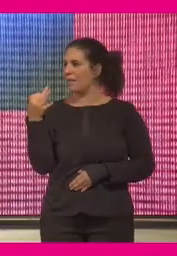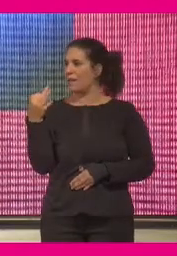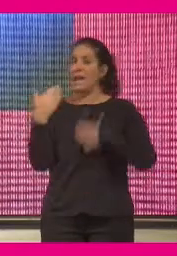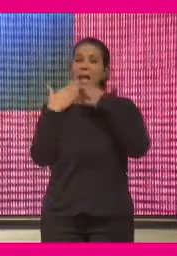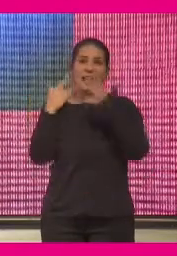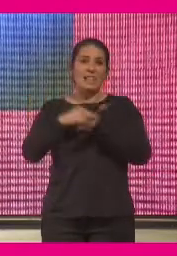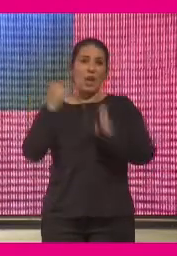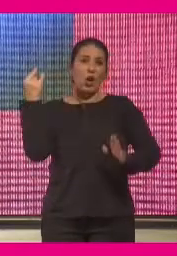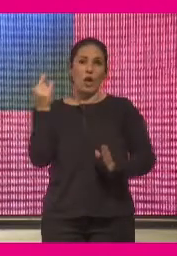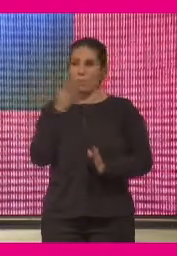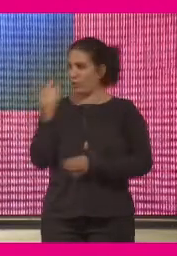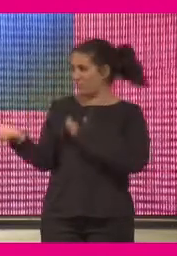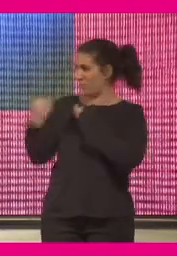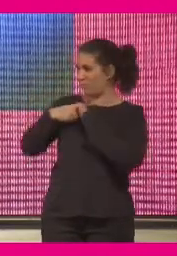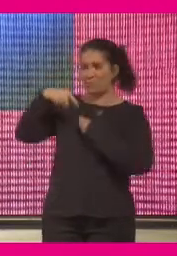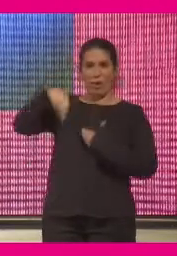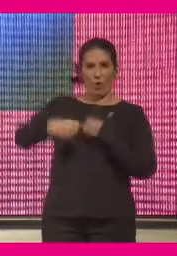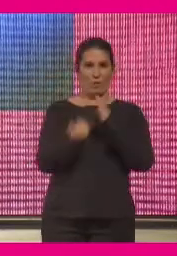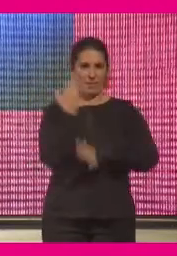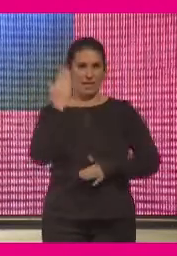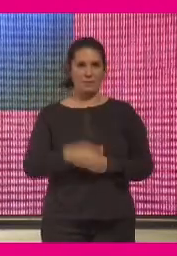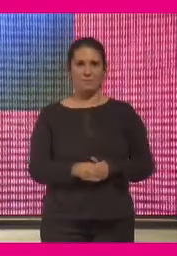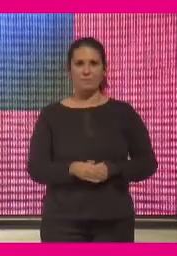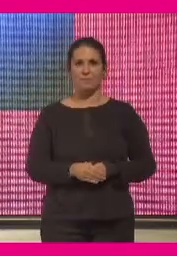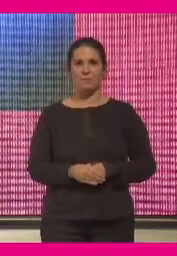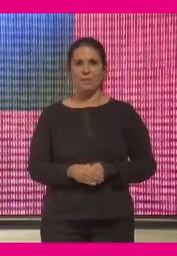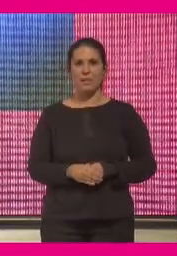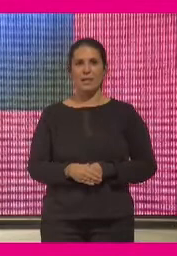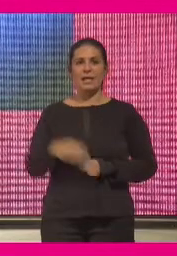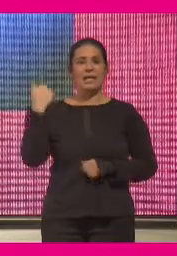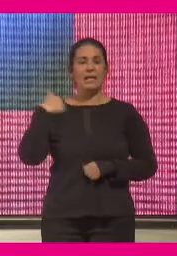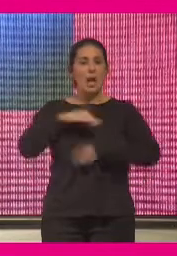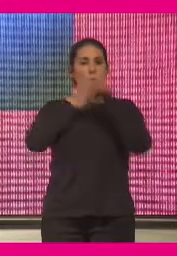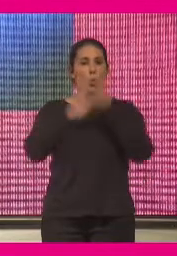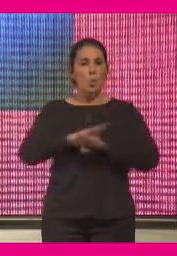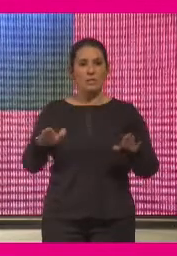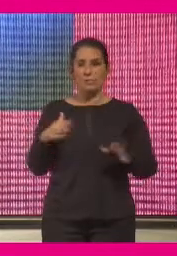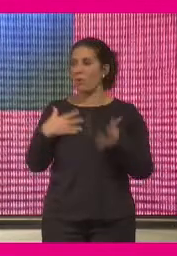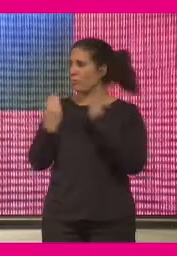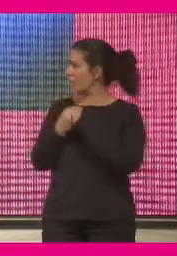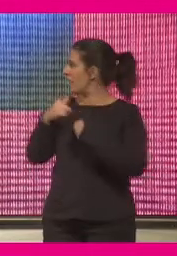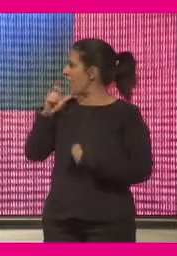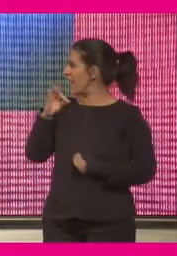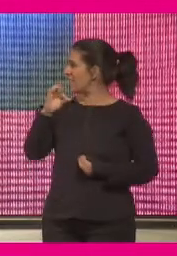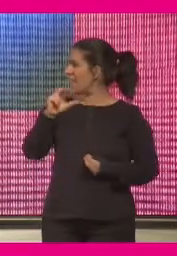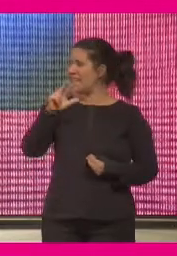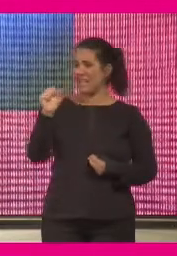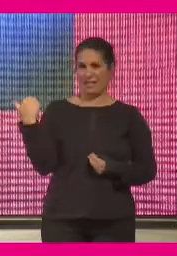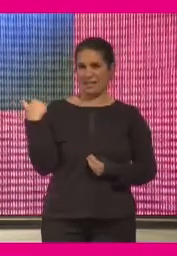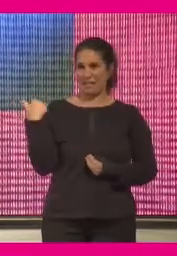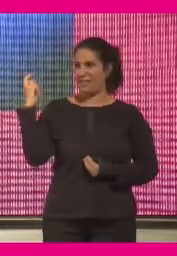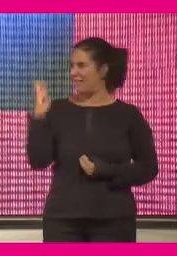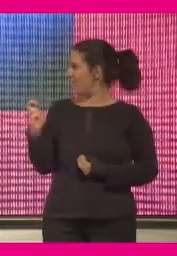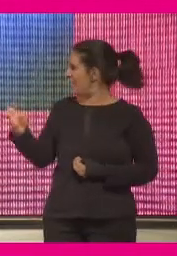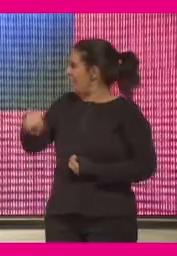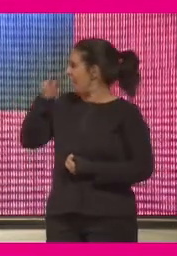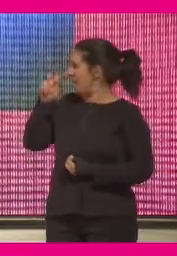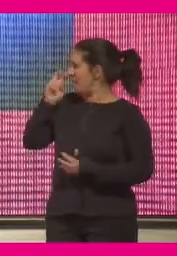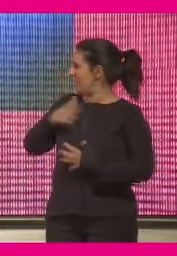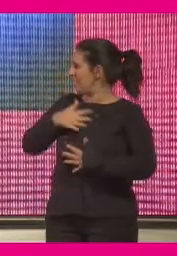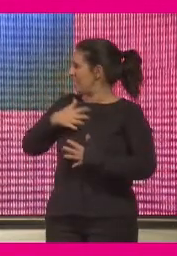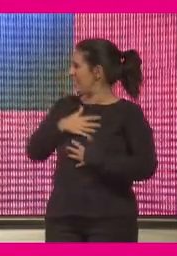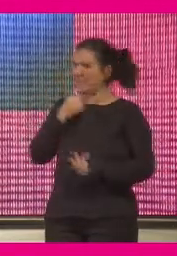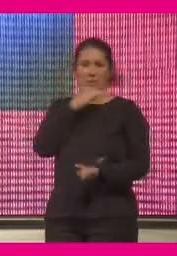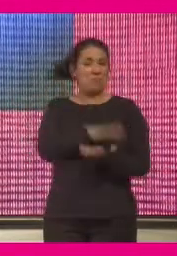gracias a la tecnología ha podido estar esta mañana con nosotros. Y finalmente nos acompaña José María Alasalle. Recién llegado. Muy buenos días. Respira, José María. No te